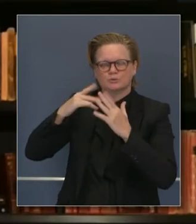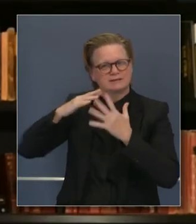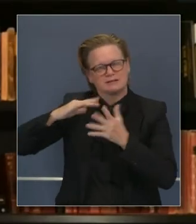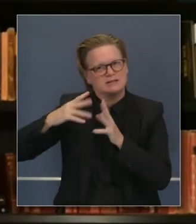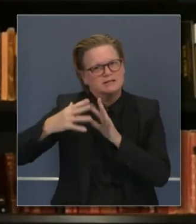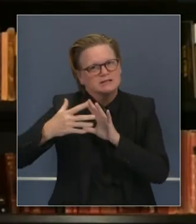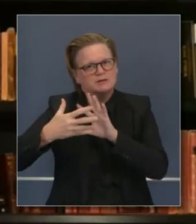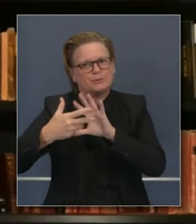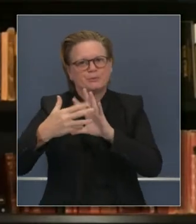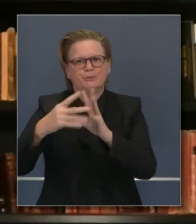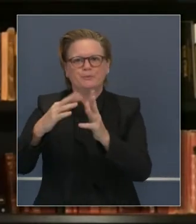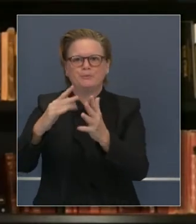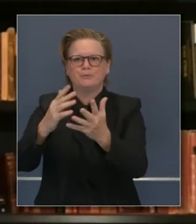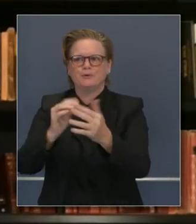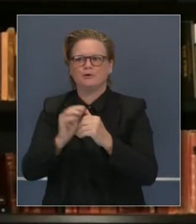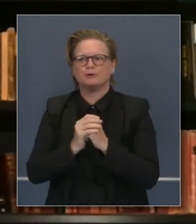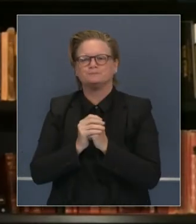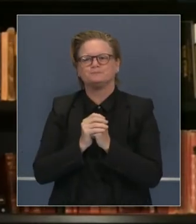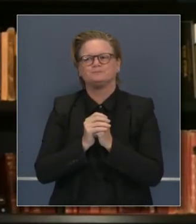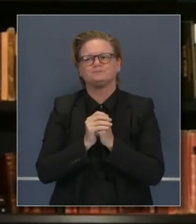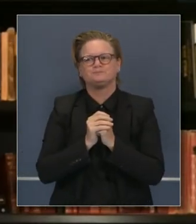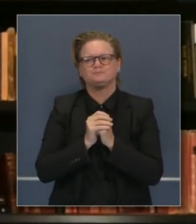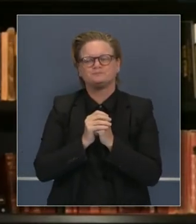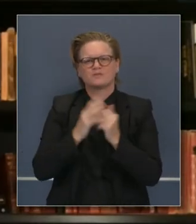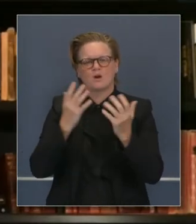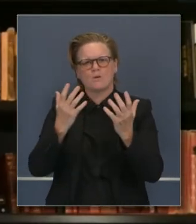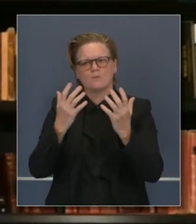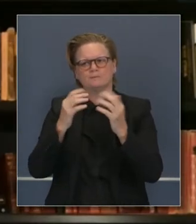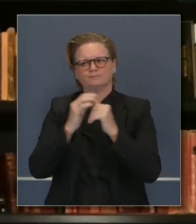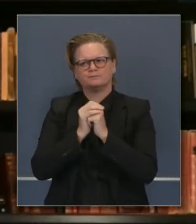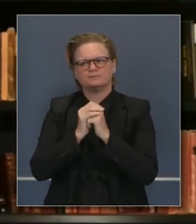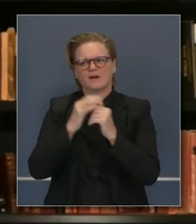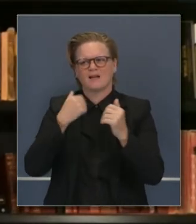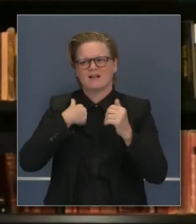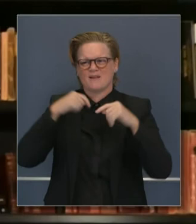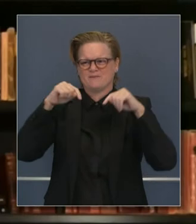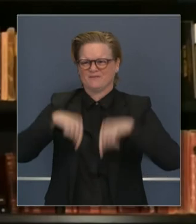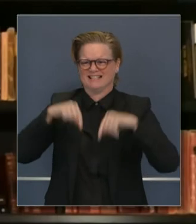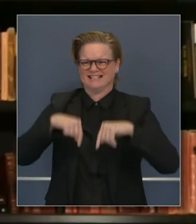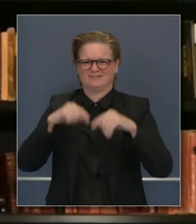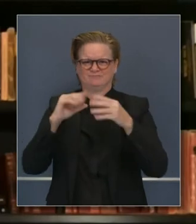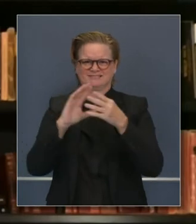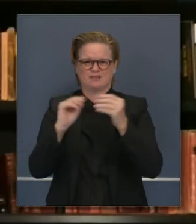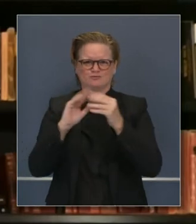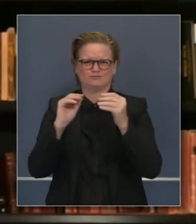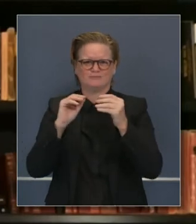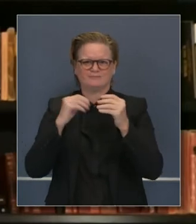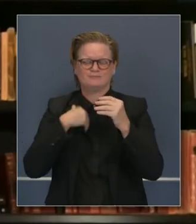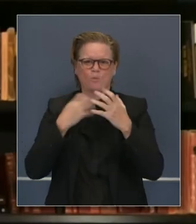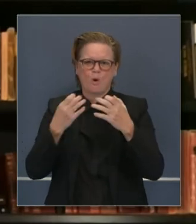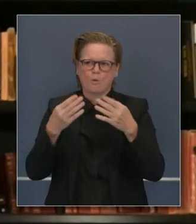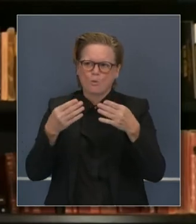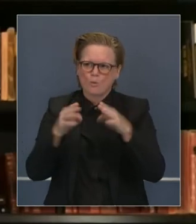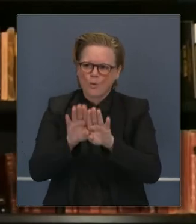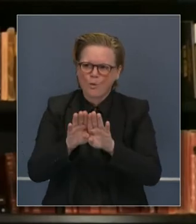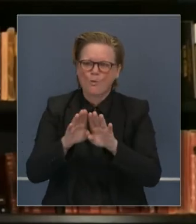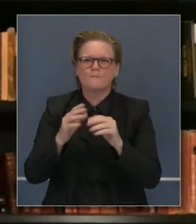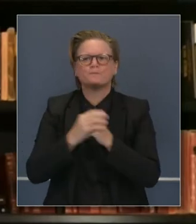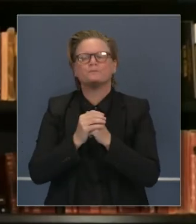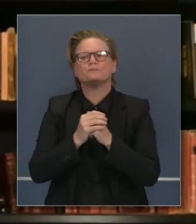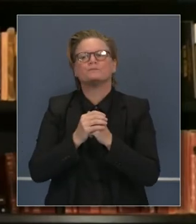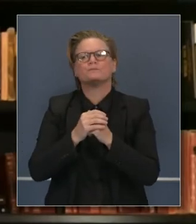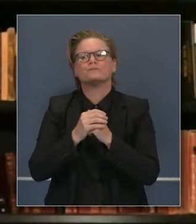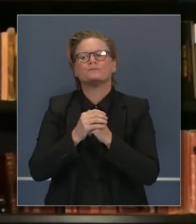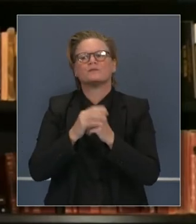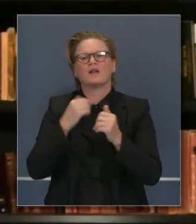mejora. Bien, con eso terminamos esta rueda de prensa ante ustedes. Muchísimas gracias. Esperamos